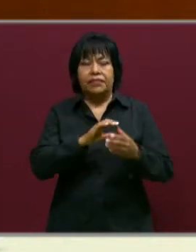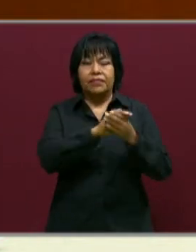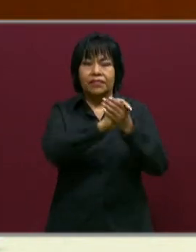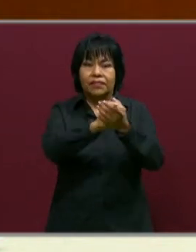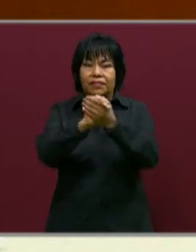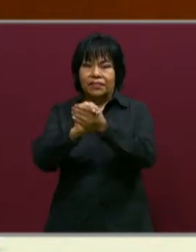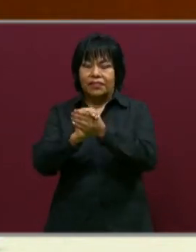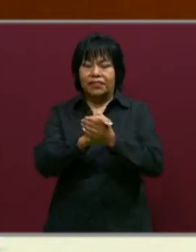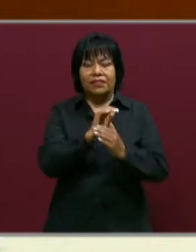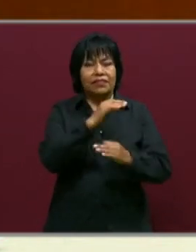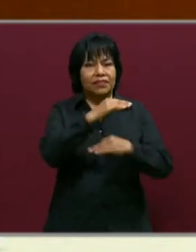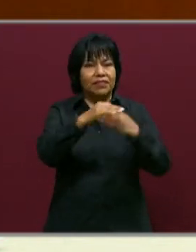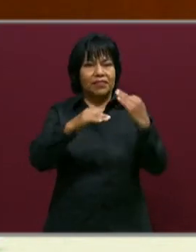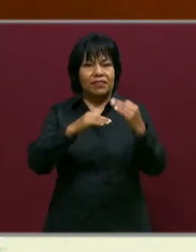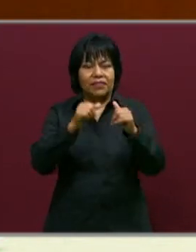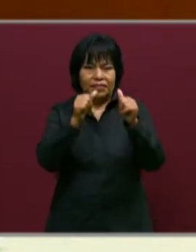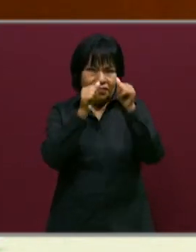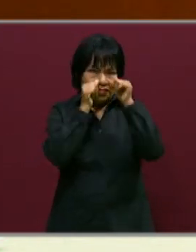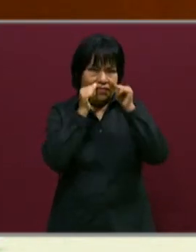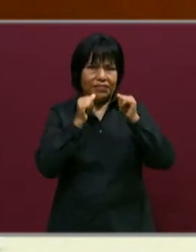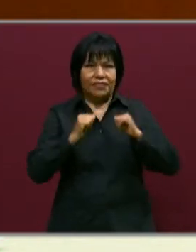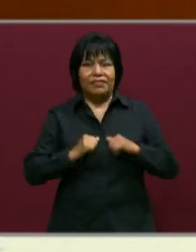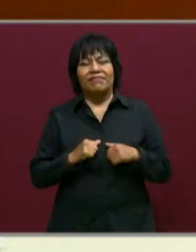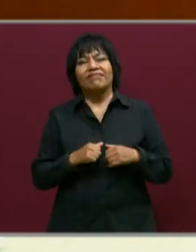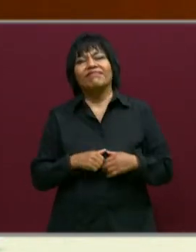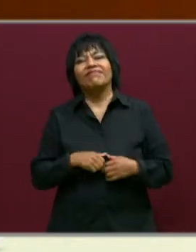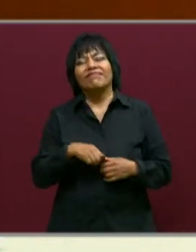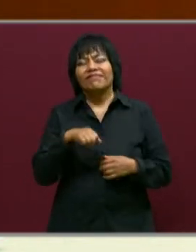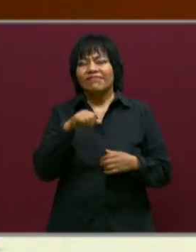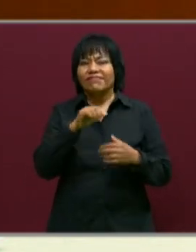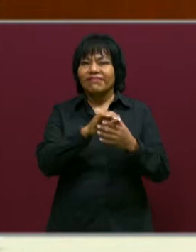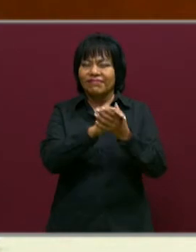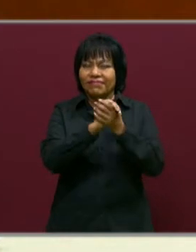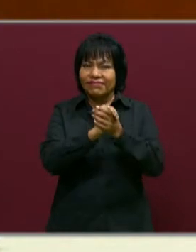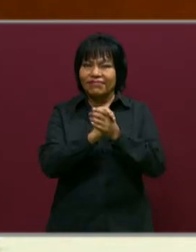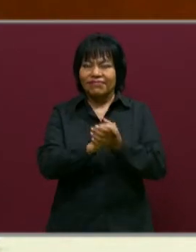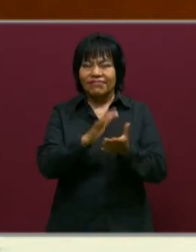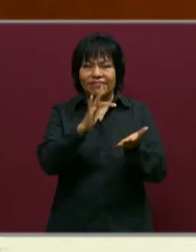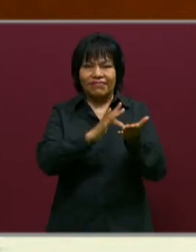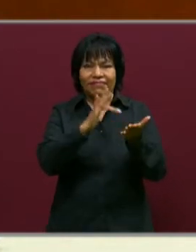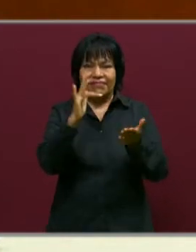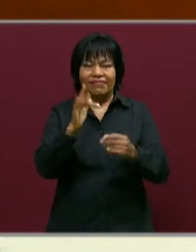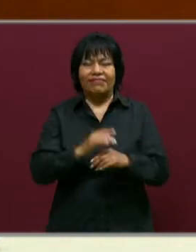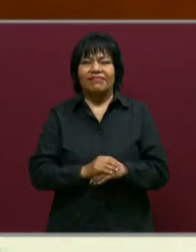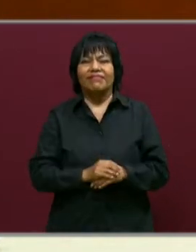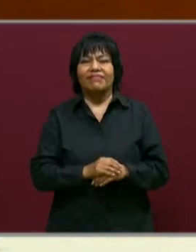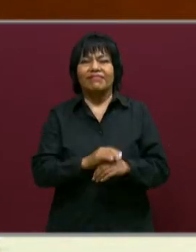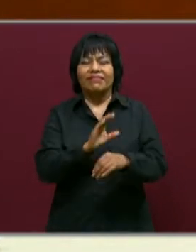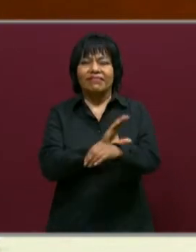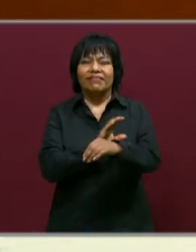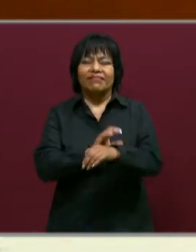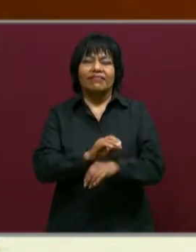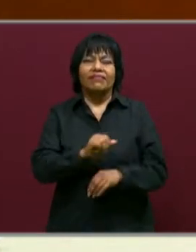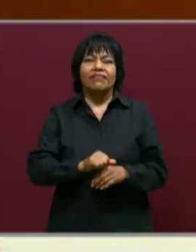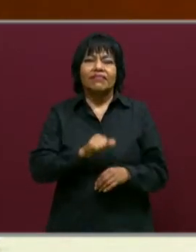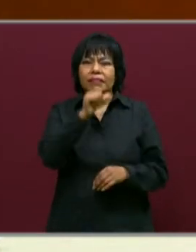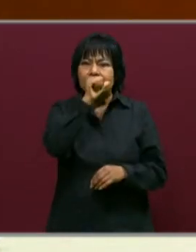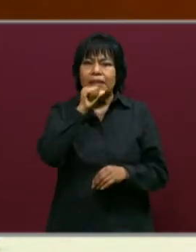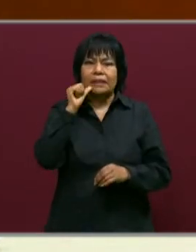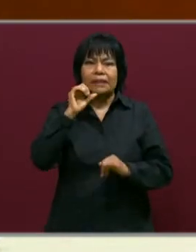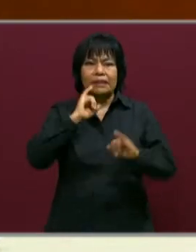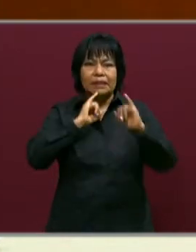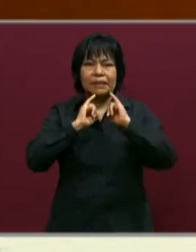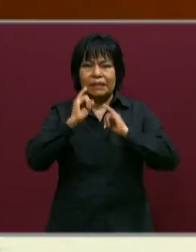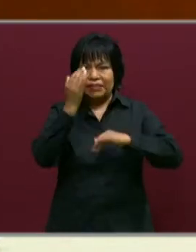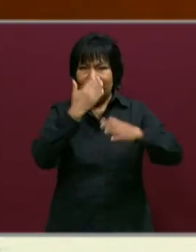perciben a través de estas señales y también saludar y agradecer, como todos los días, a nuestra compañera Alejandra Varela García, nuestra